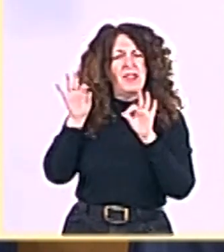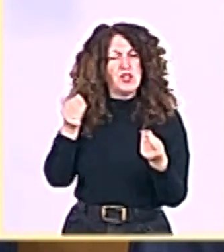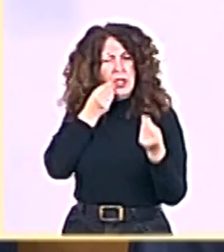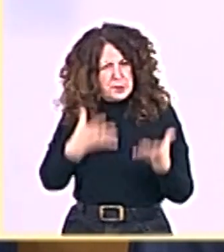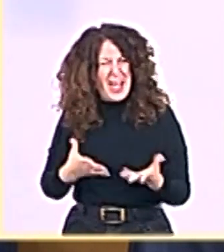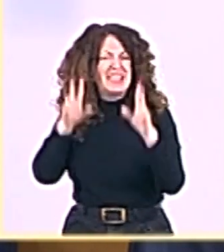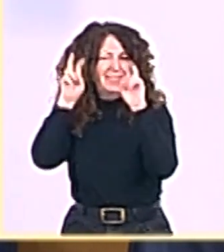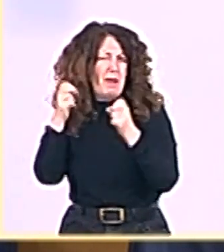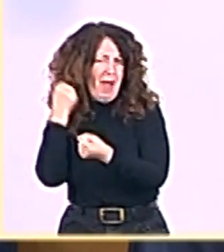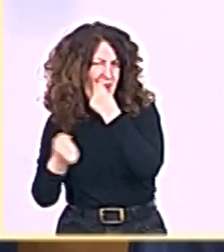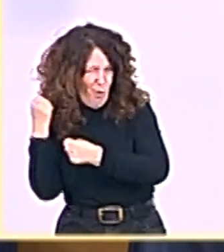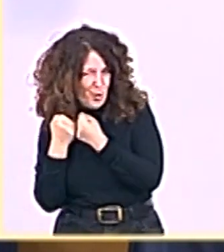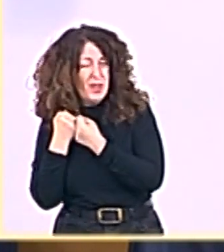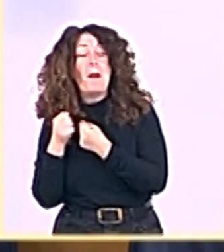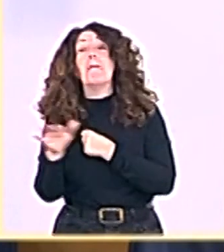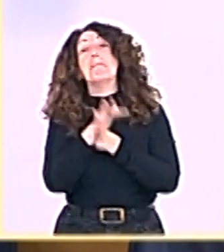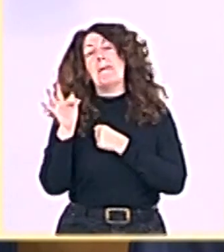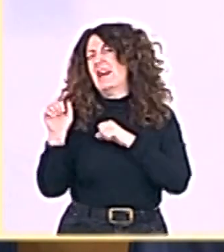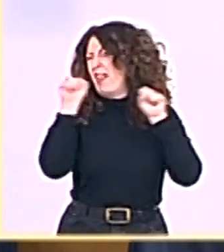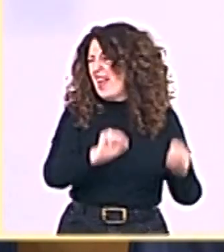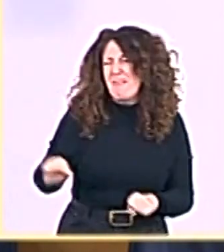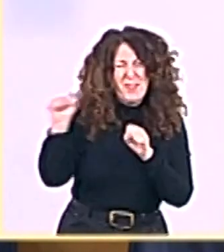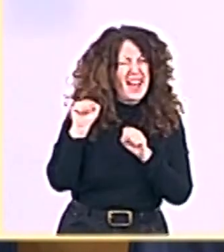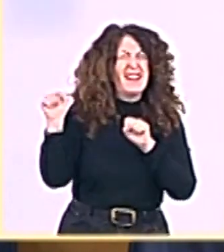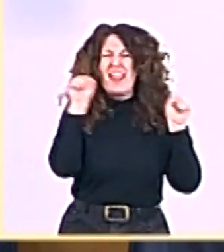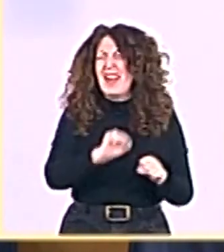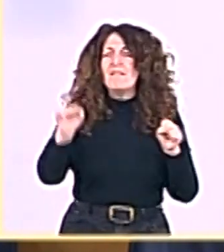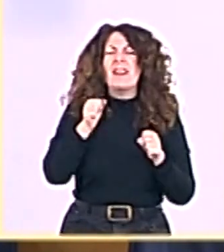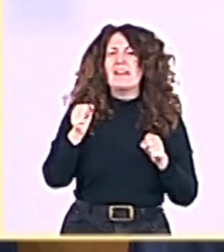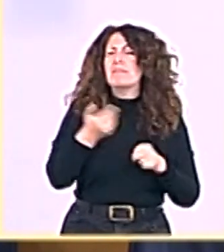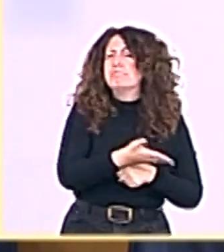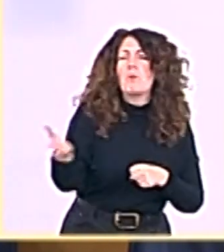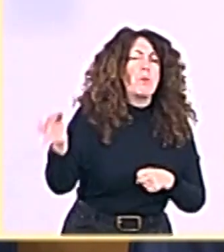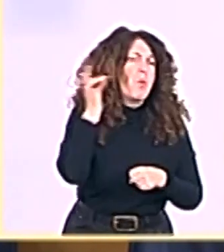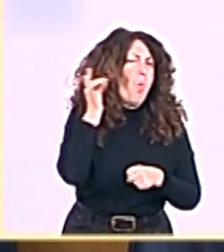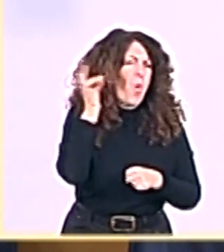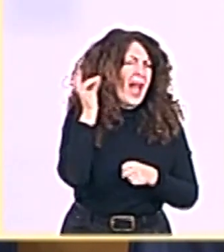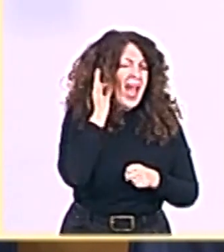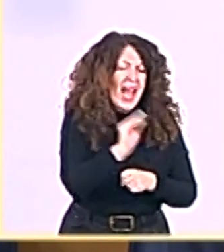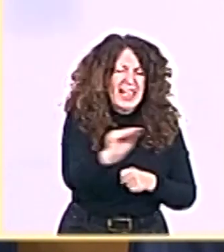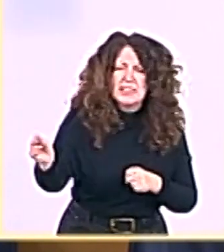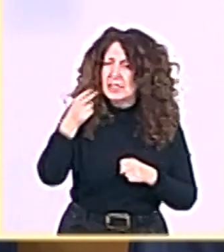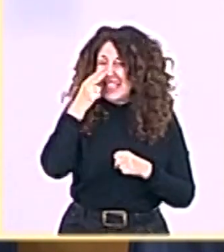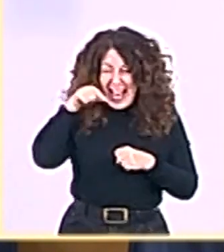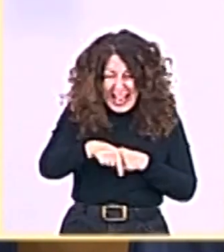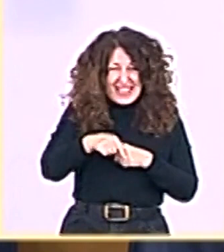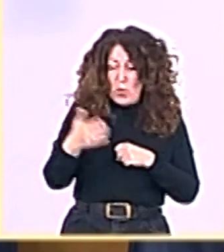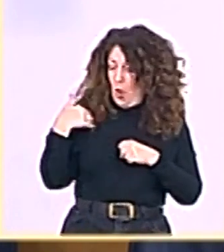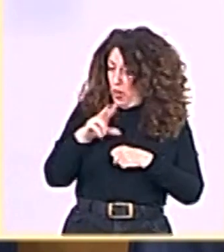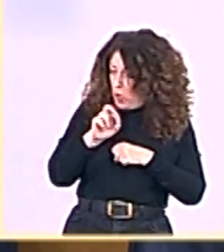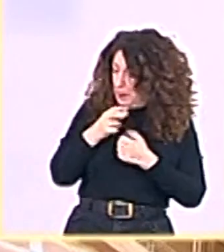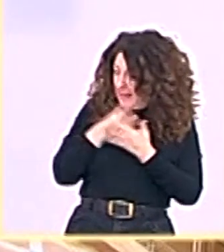el interés de las mujeres. Eso es lo que nos ha movido desde 2018 y eso es lo que nos mueve hoy para hacer una